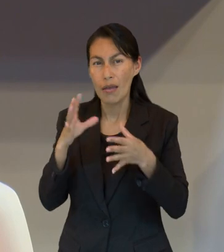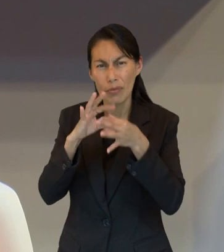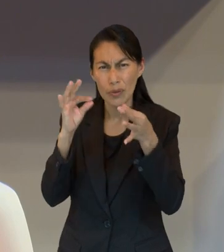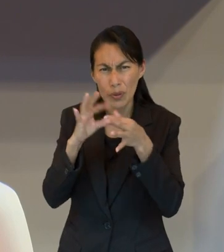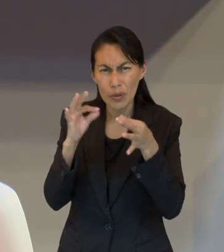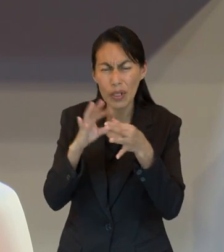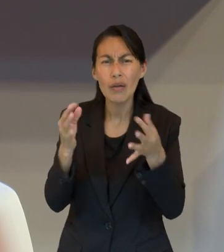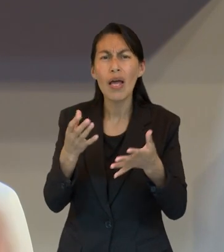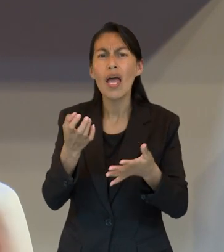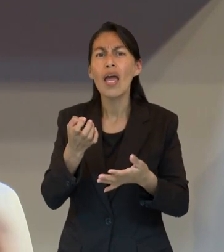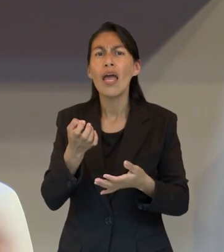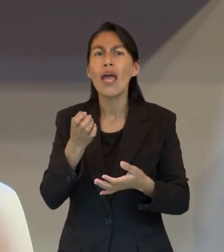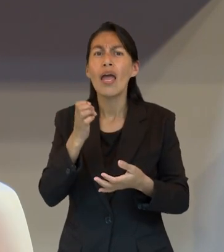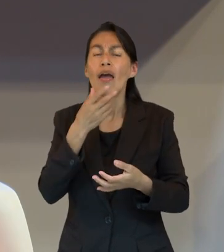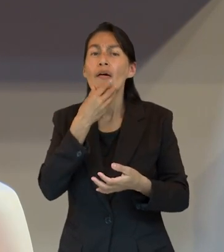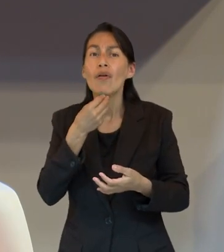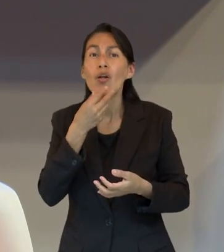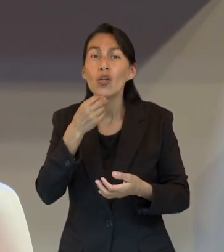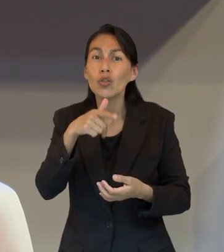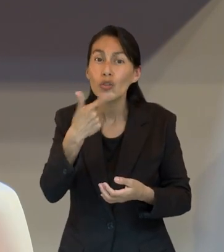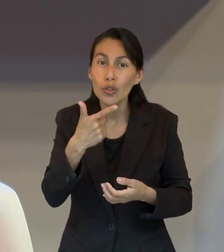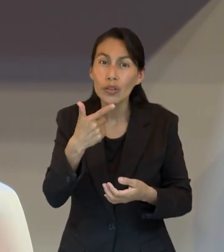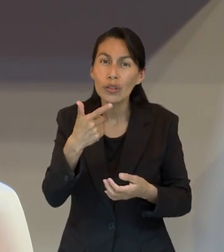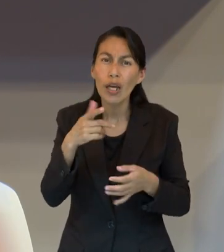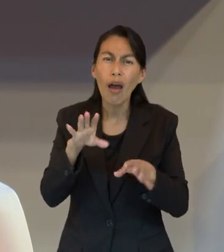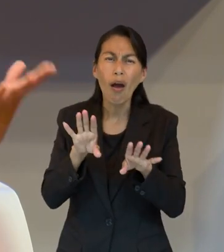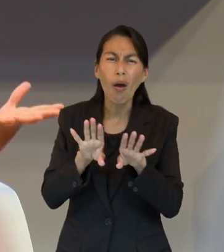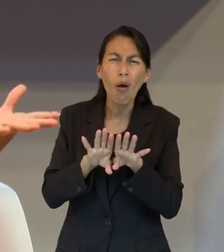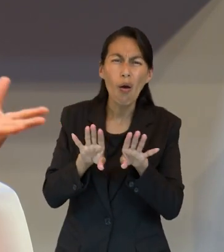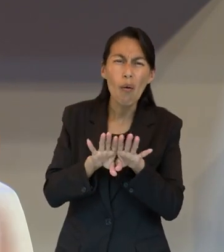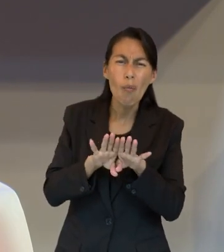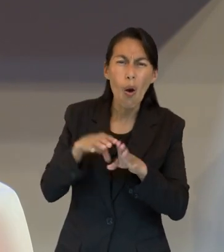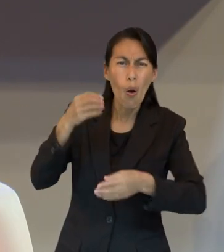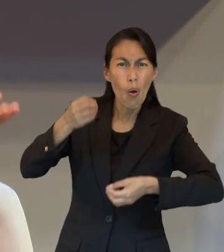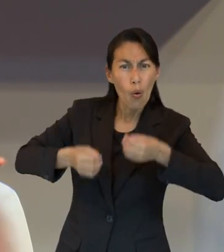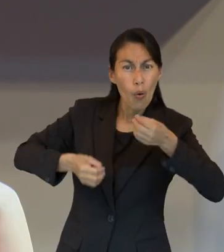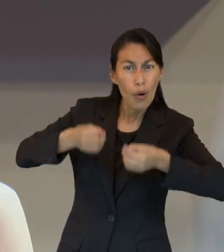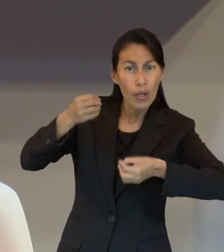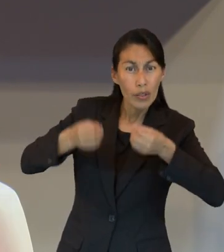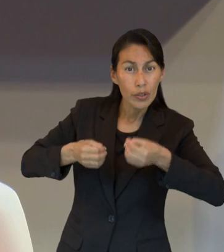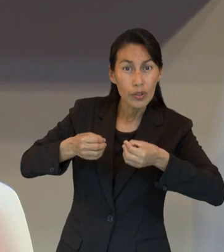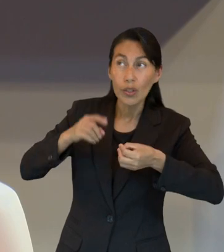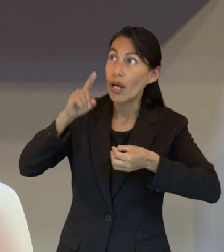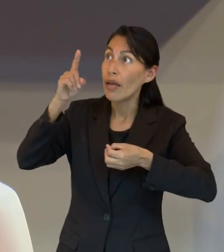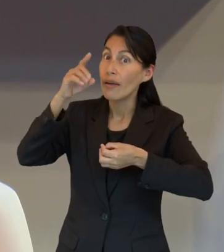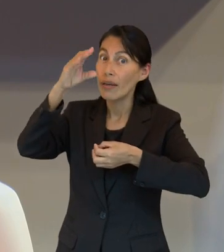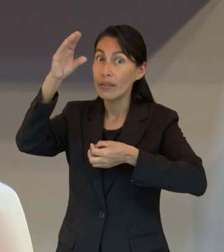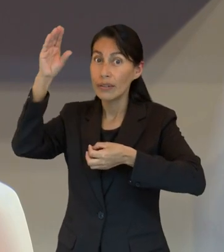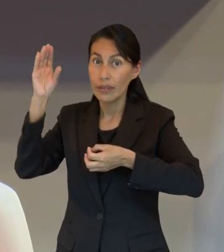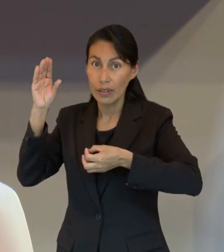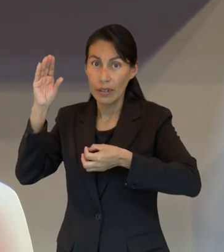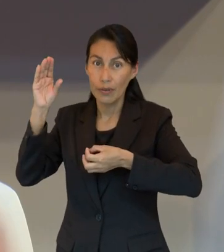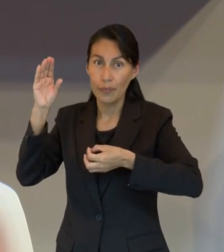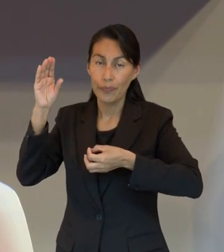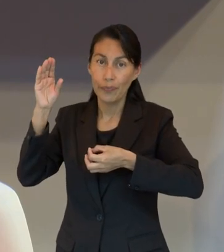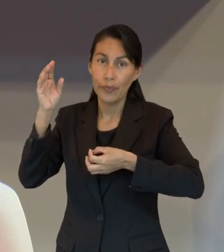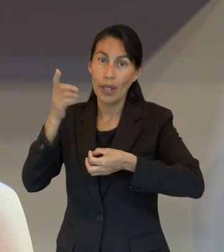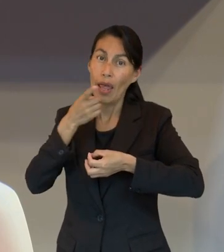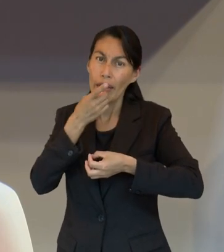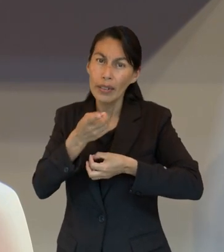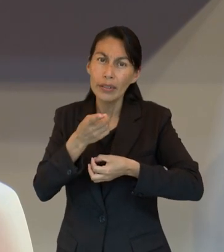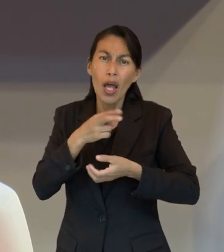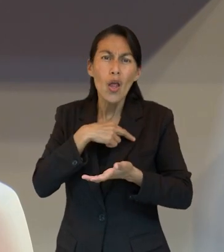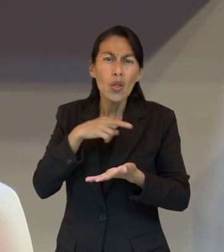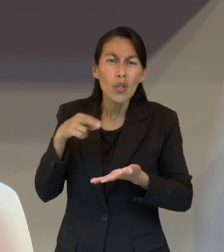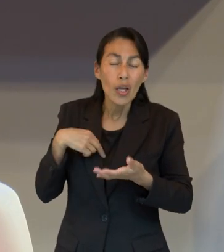cómo esa reunión festiva que se declaraba llevaba a un juicio que tuvo lugar en el cielo. Y saben, Pablo